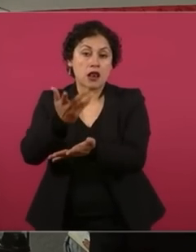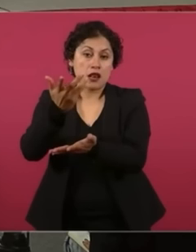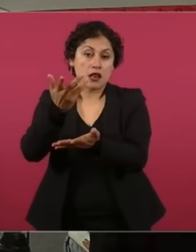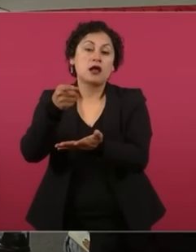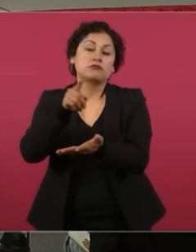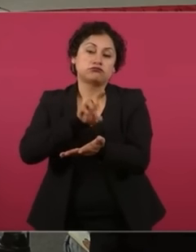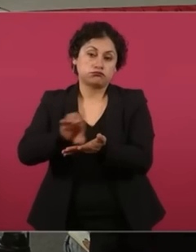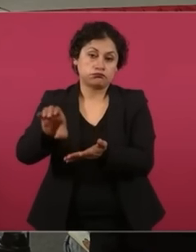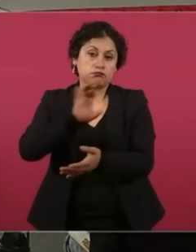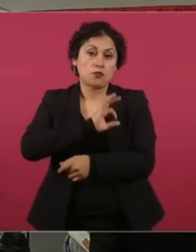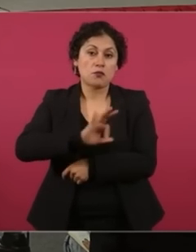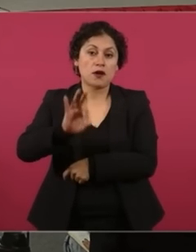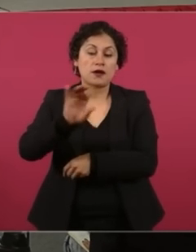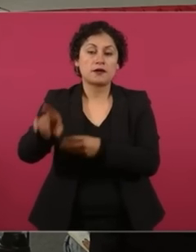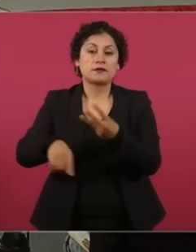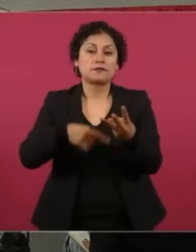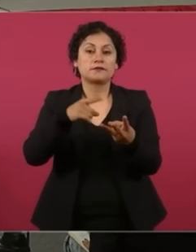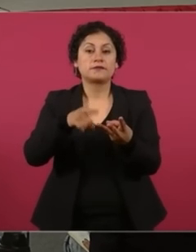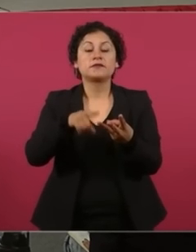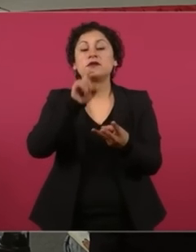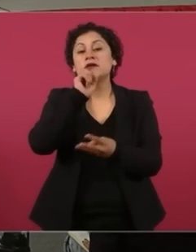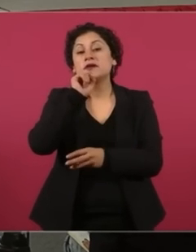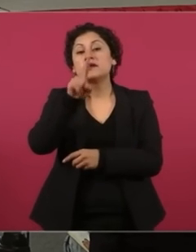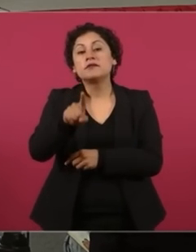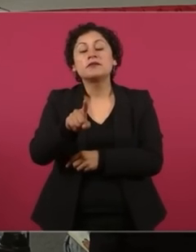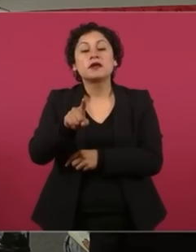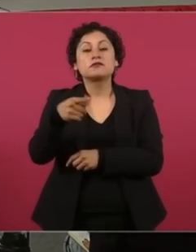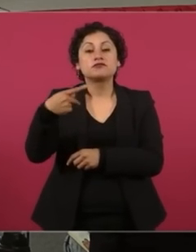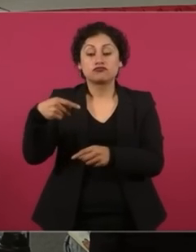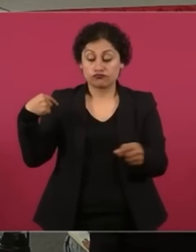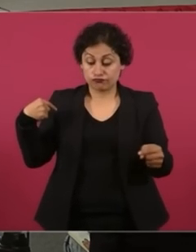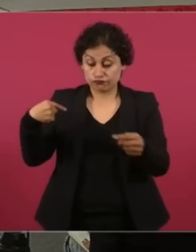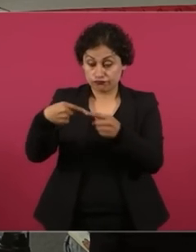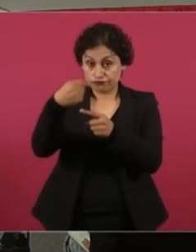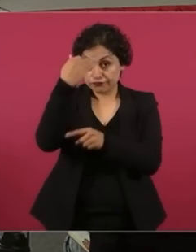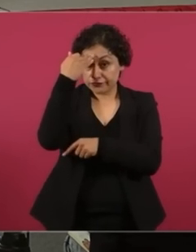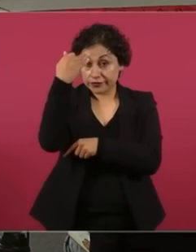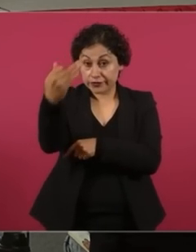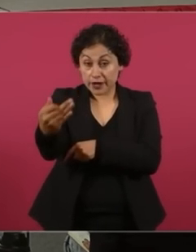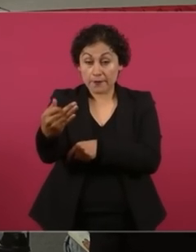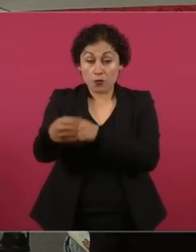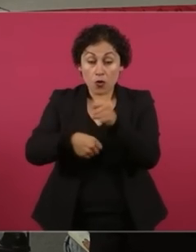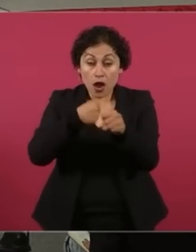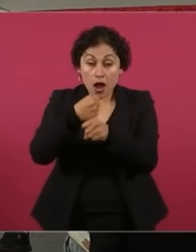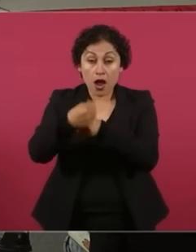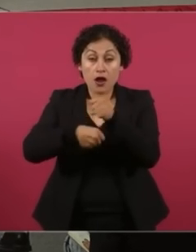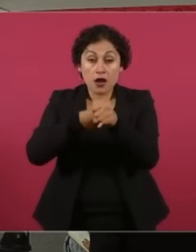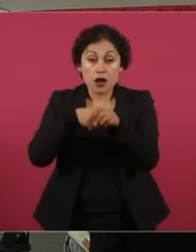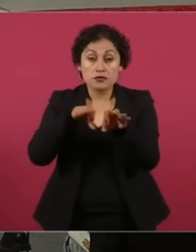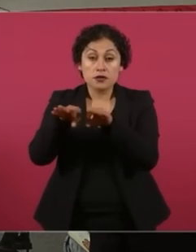estímulo por antigüedad, ayuda de gastos funerales,